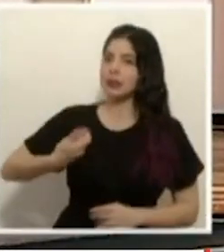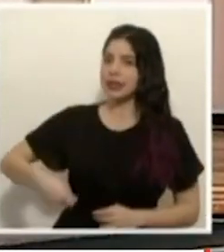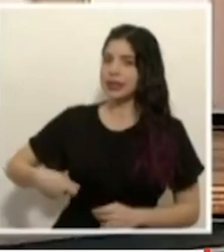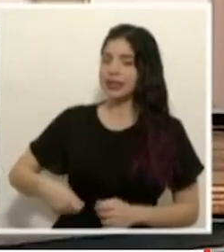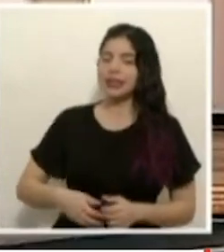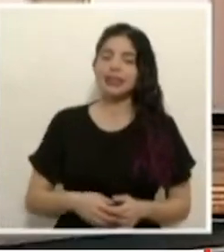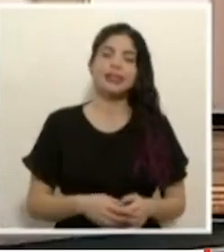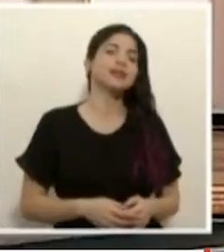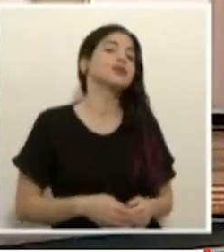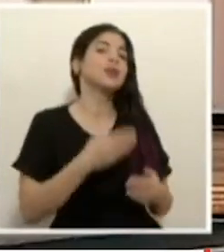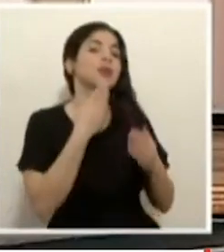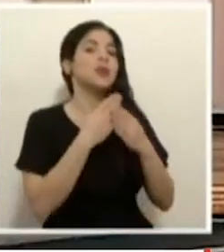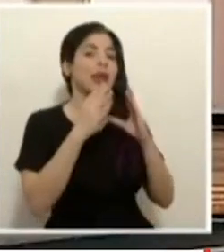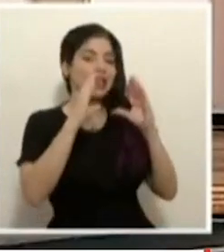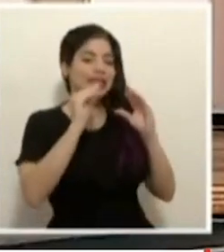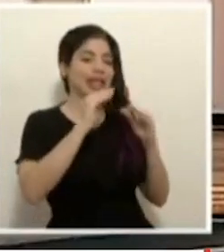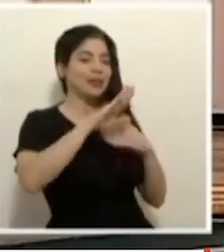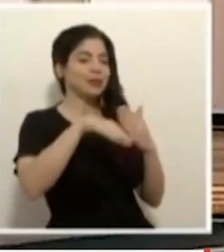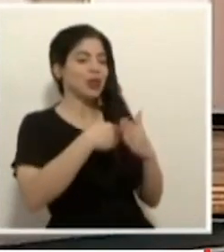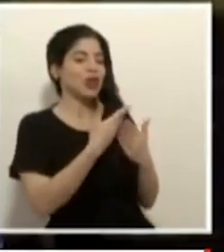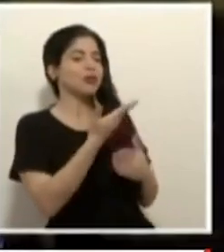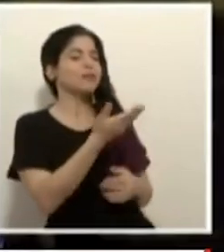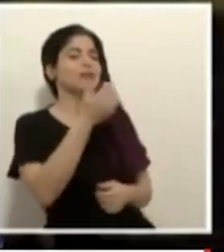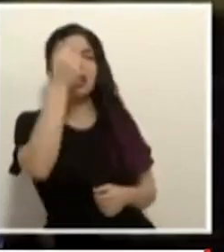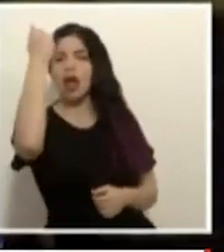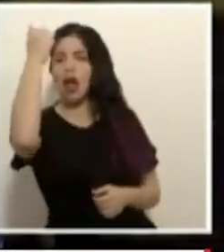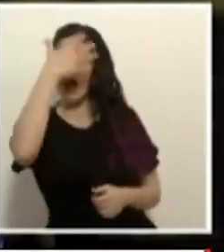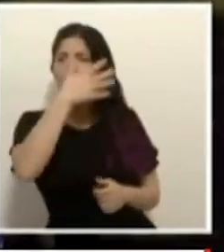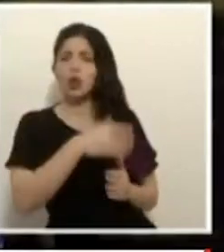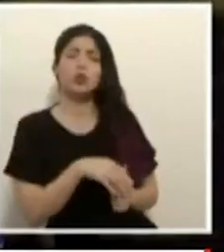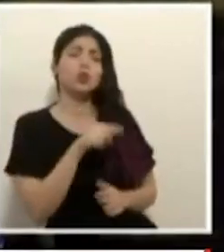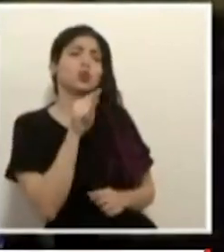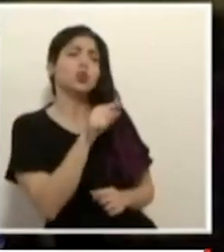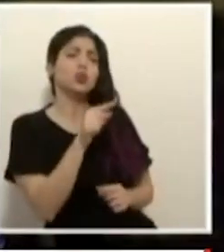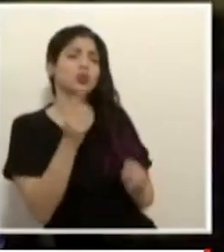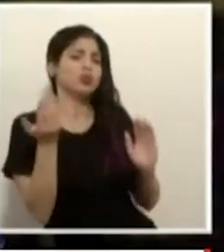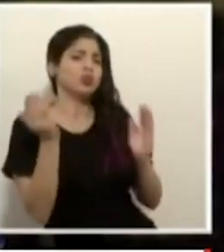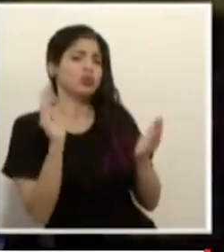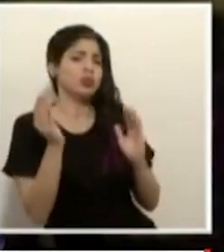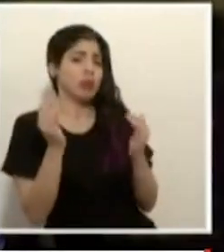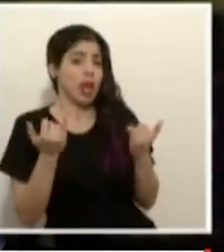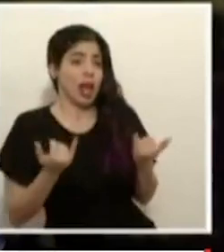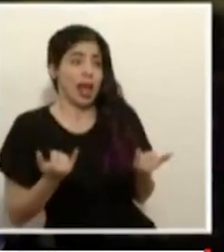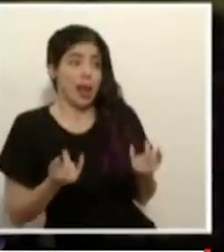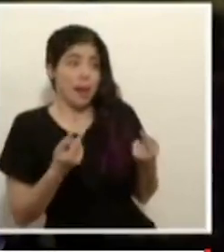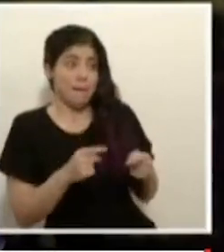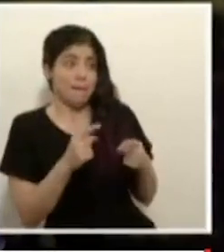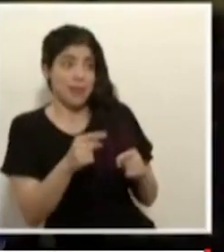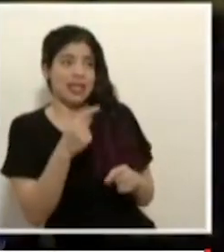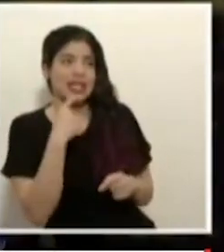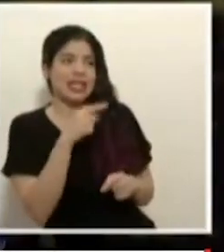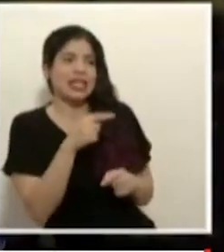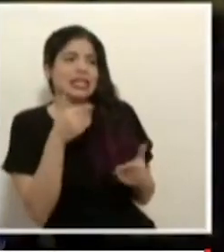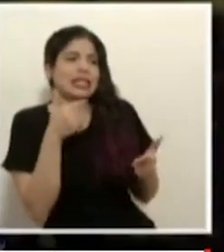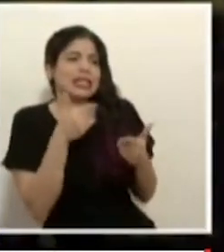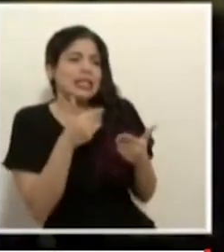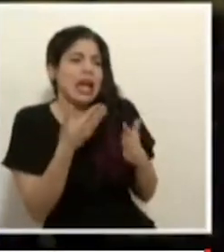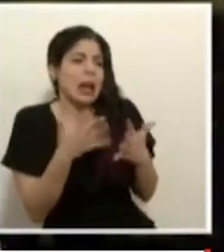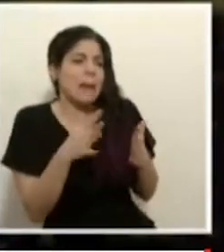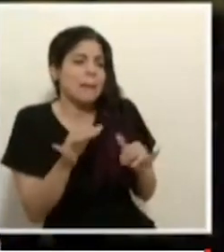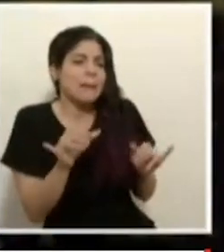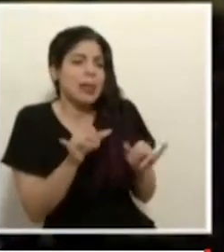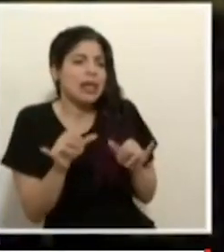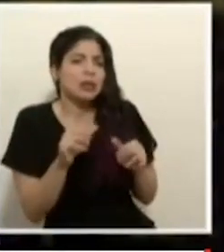buenas tardes para todos don carlos usted compara lo que estamos viviendo y dice que es lo más cercano a una guerra